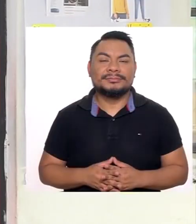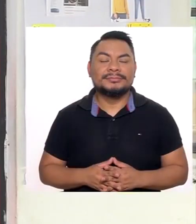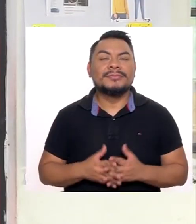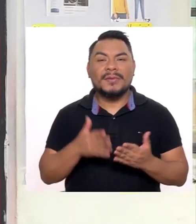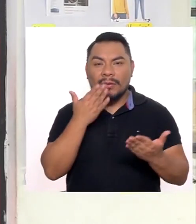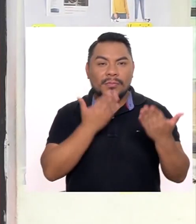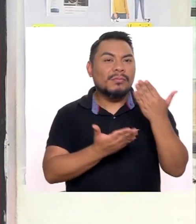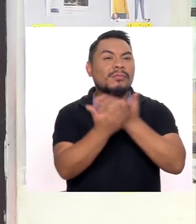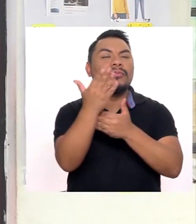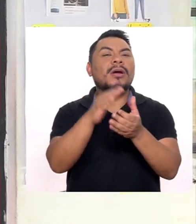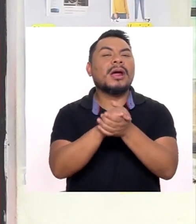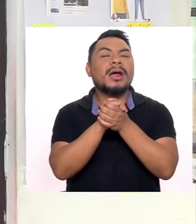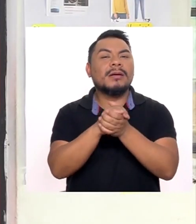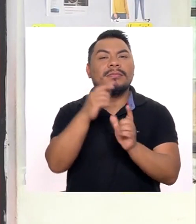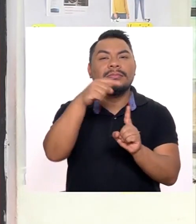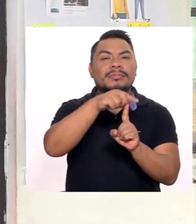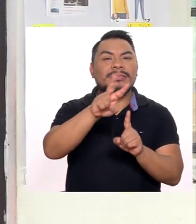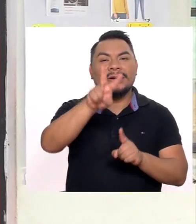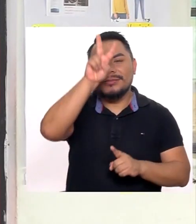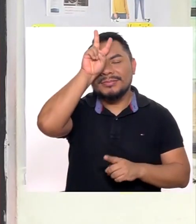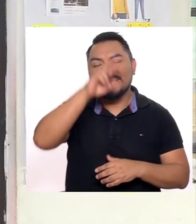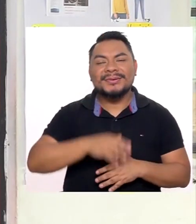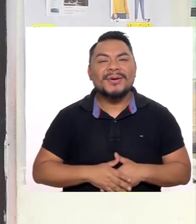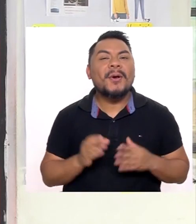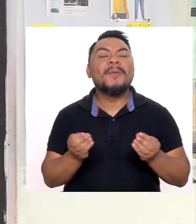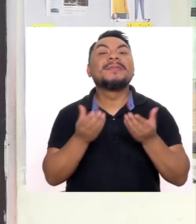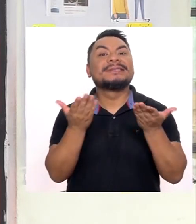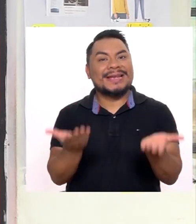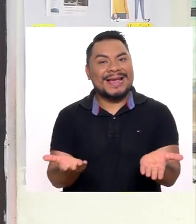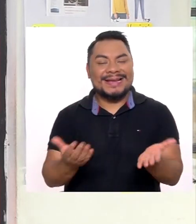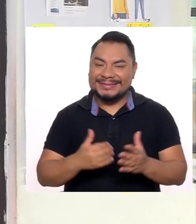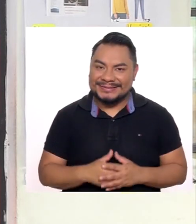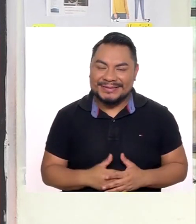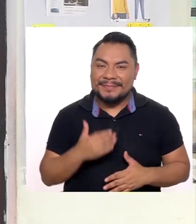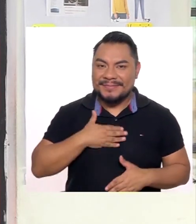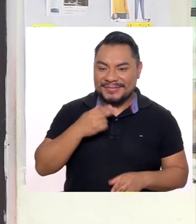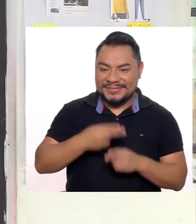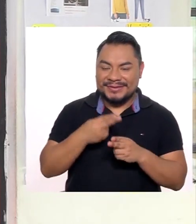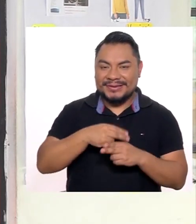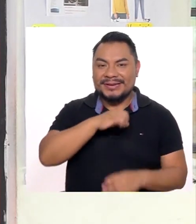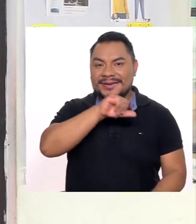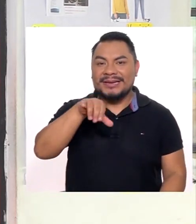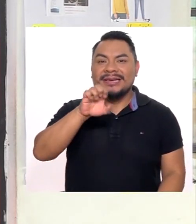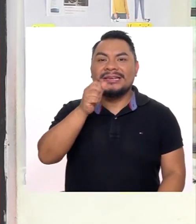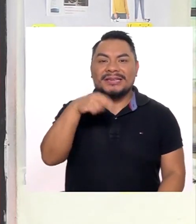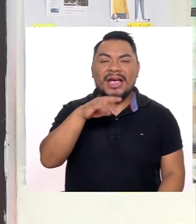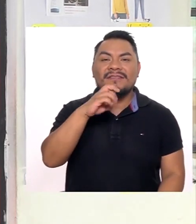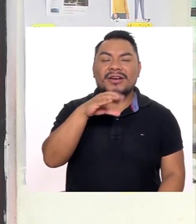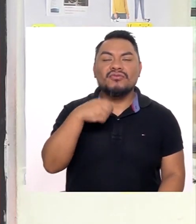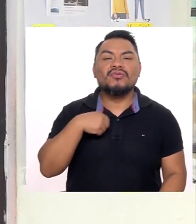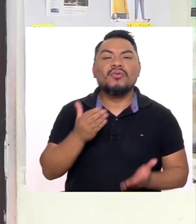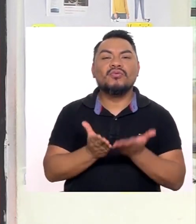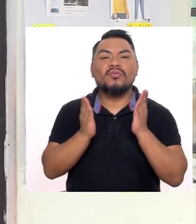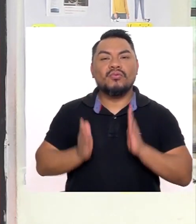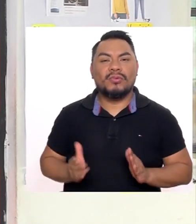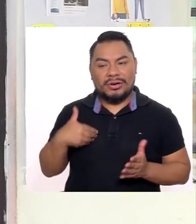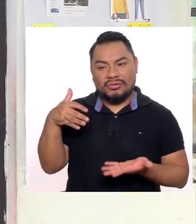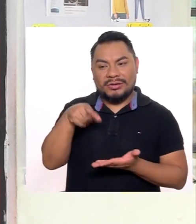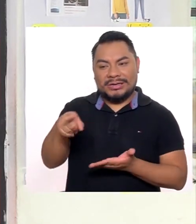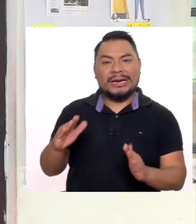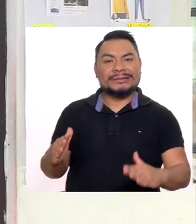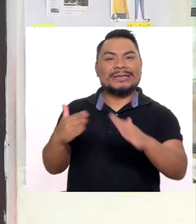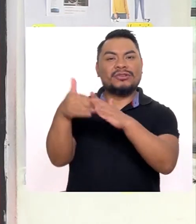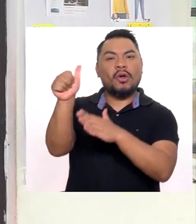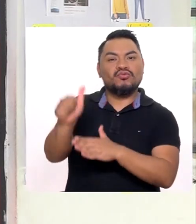Buenos días, amigos de TV Perú ¿Cómo están? Me llamo Gianfranco Ramírez Soy alumno del Centro